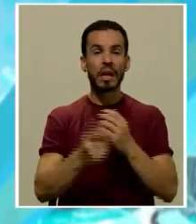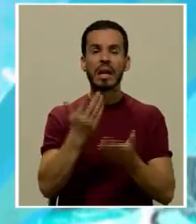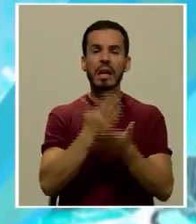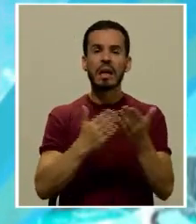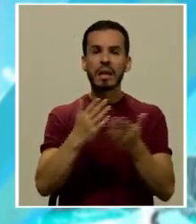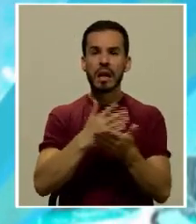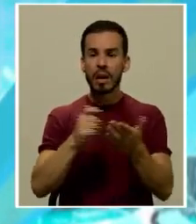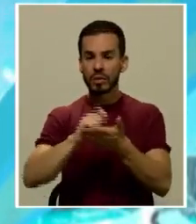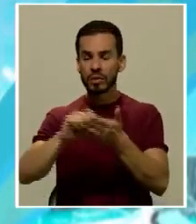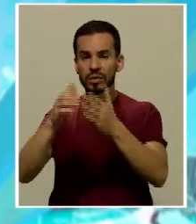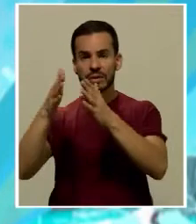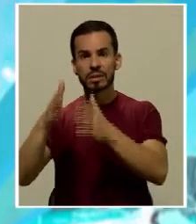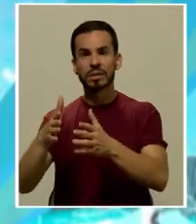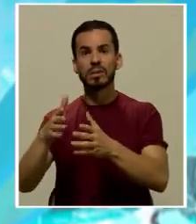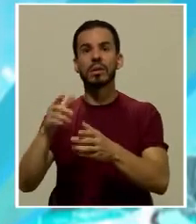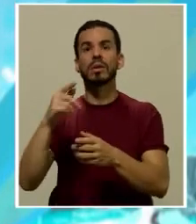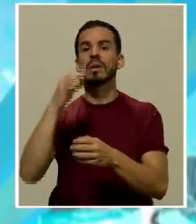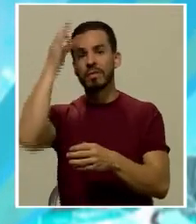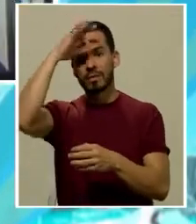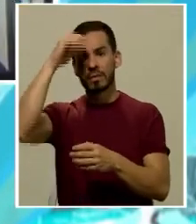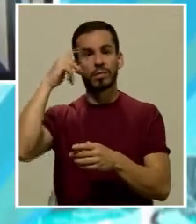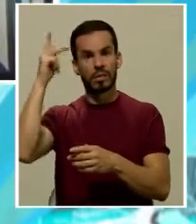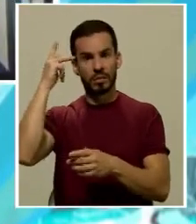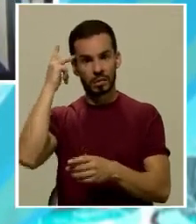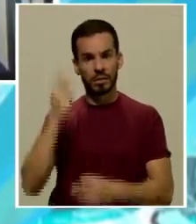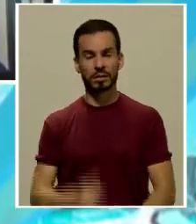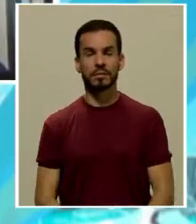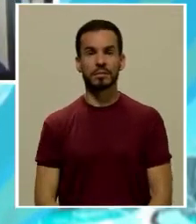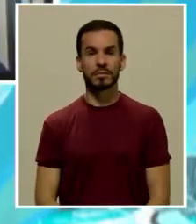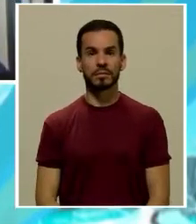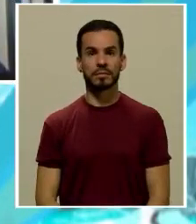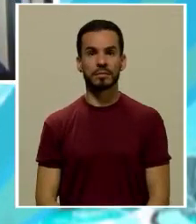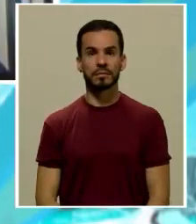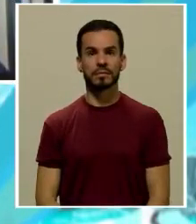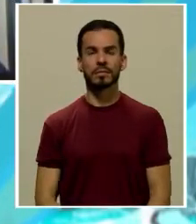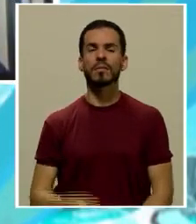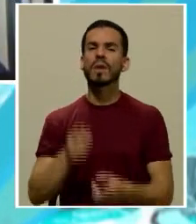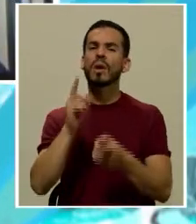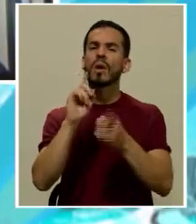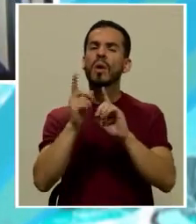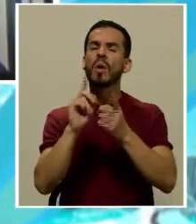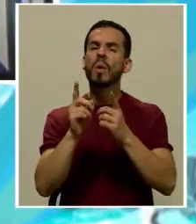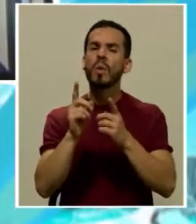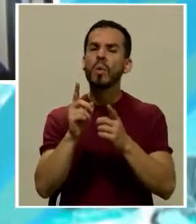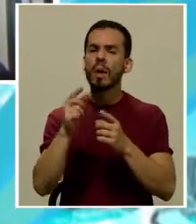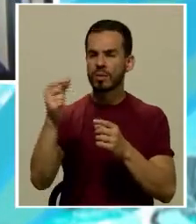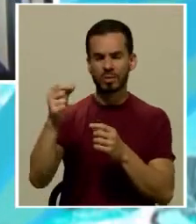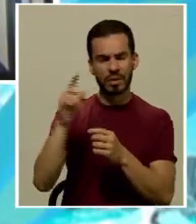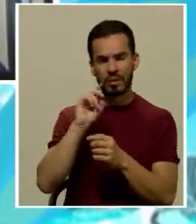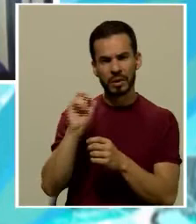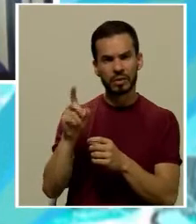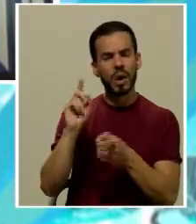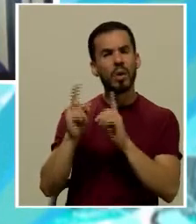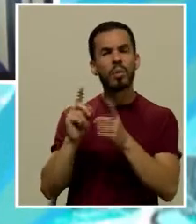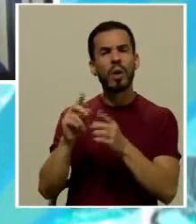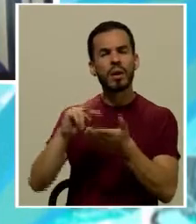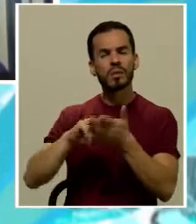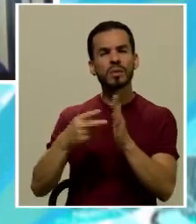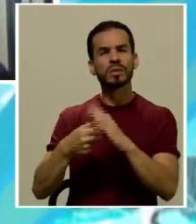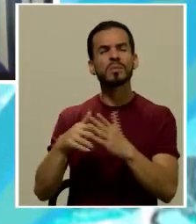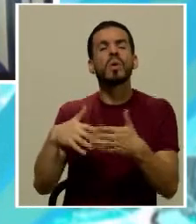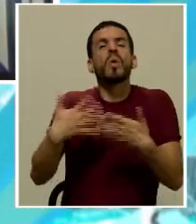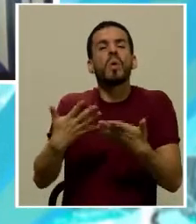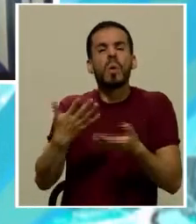algunos autores de la filosofía política. ¿Cuál sería, don Gustavo, cuál sería el concepto? ¿Cómo